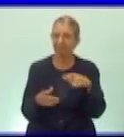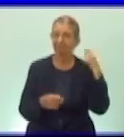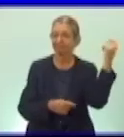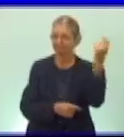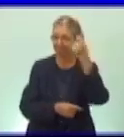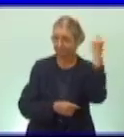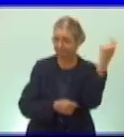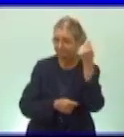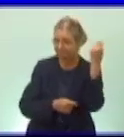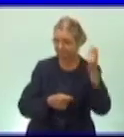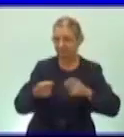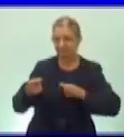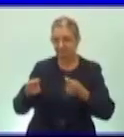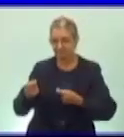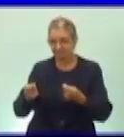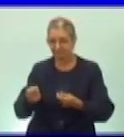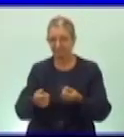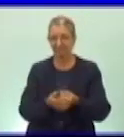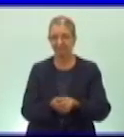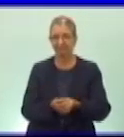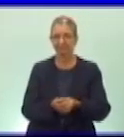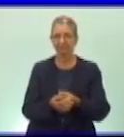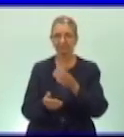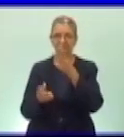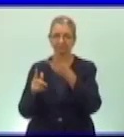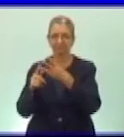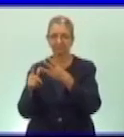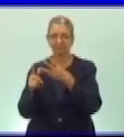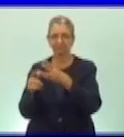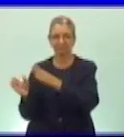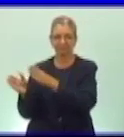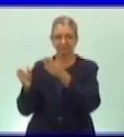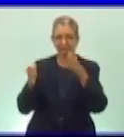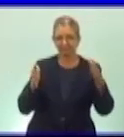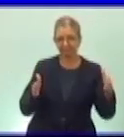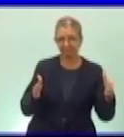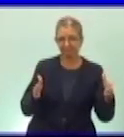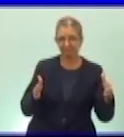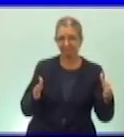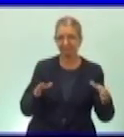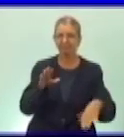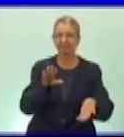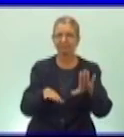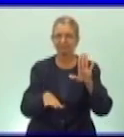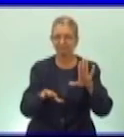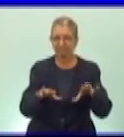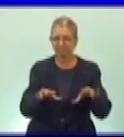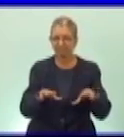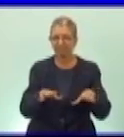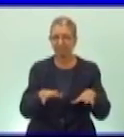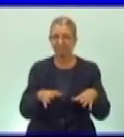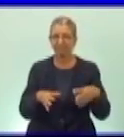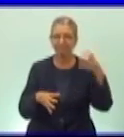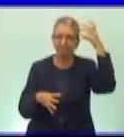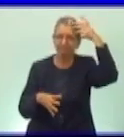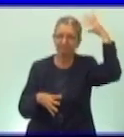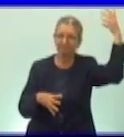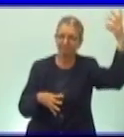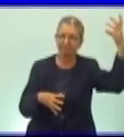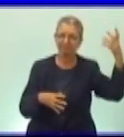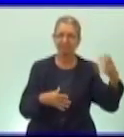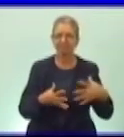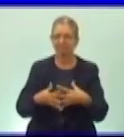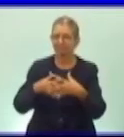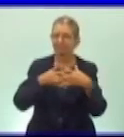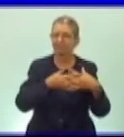el tercer momento es la dependencia neocolonial donde